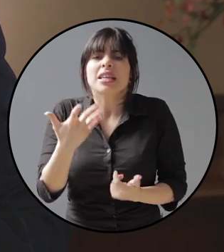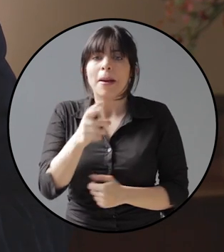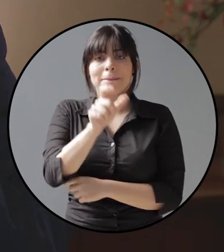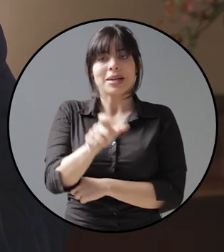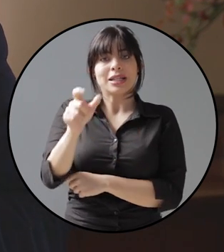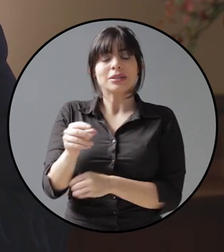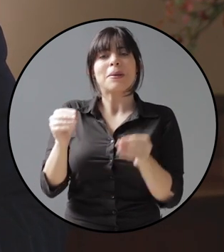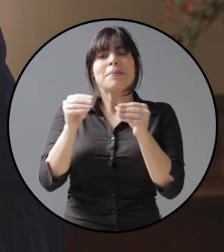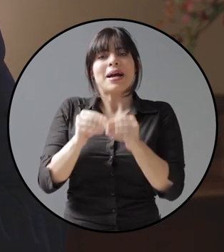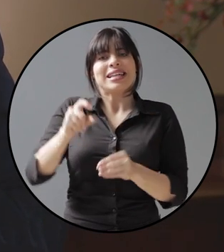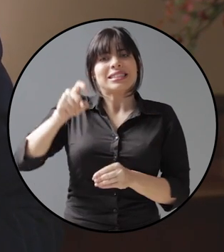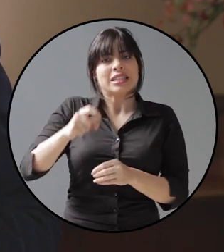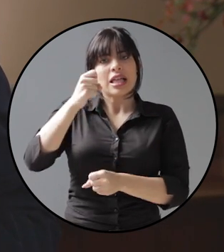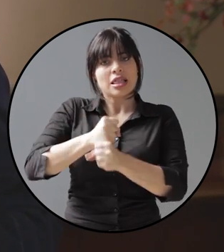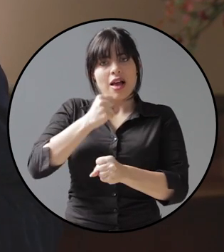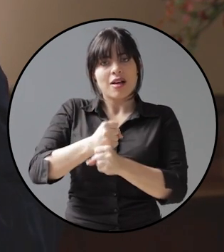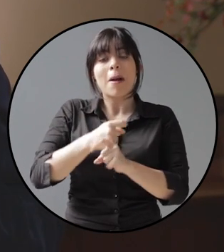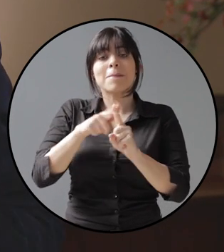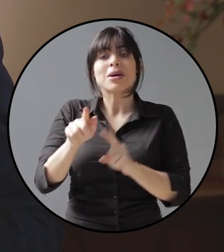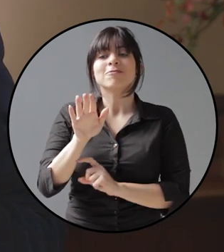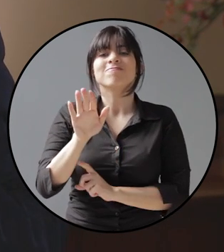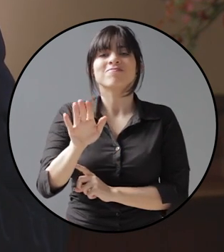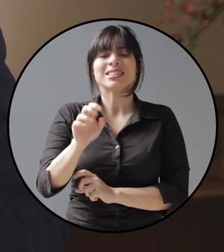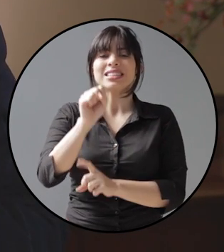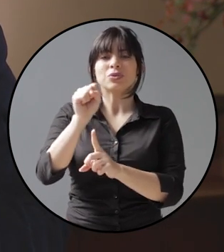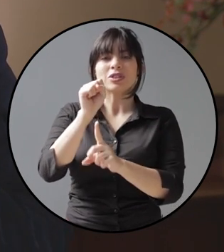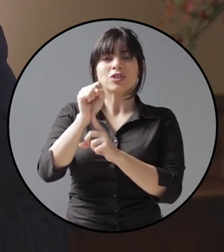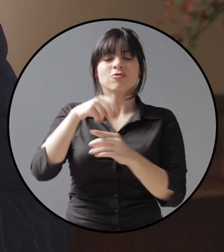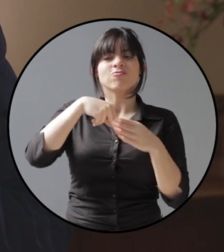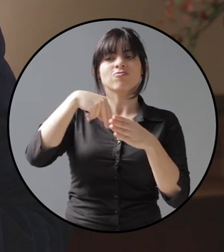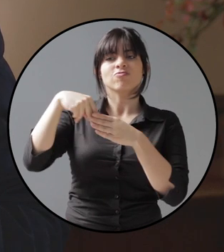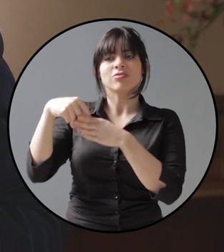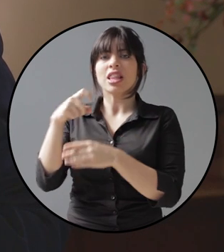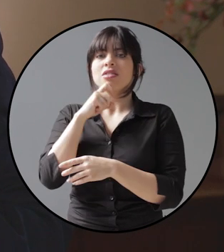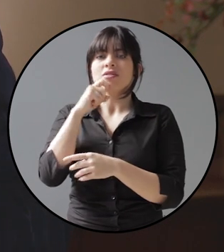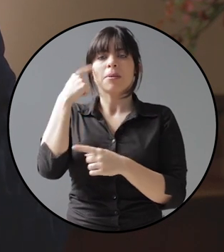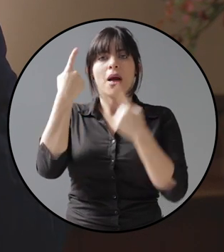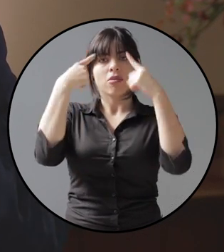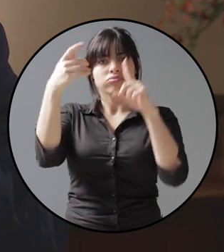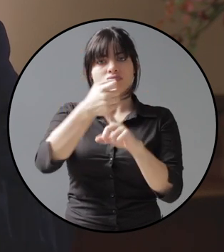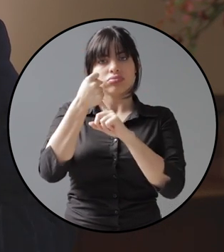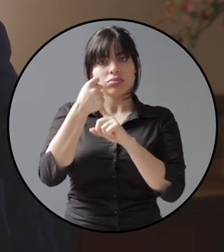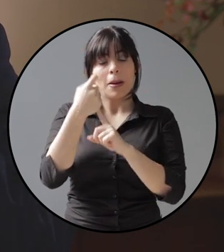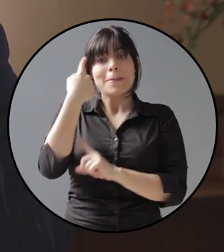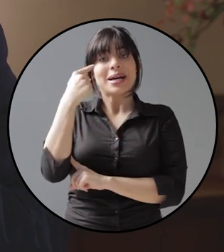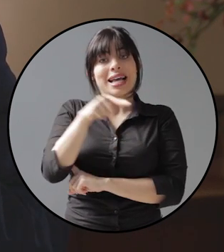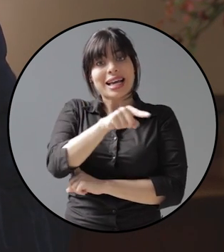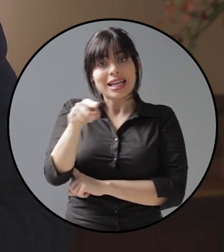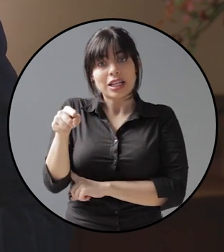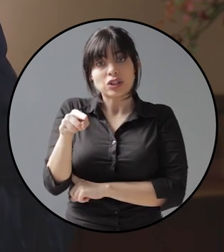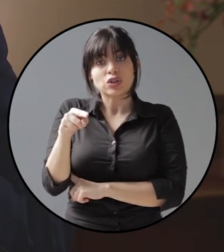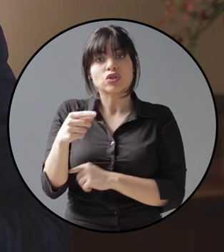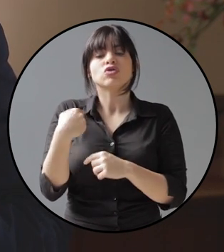personas que más necesitan del trabajo, pero tienen dificultades para obtenerlo. Para ellos y para